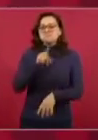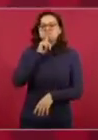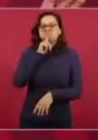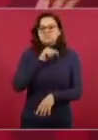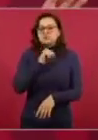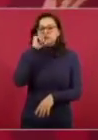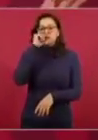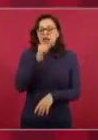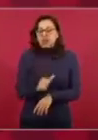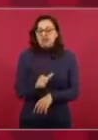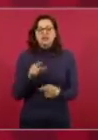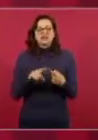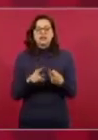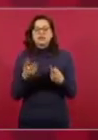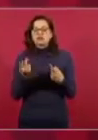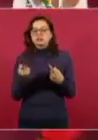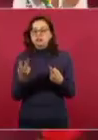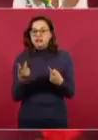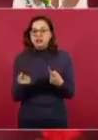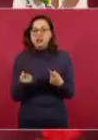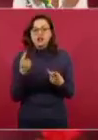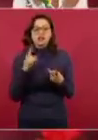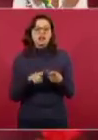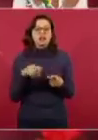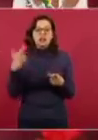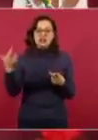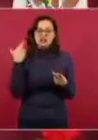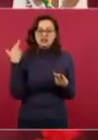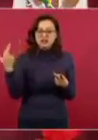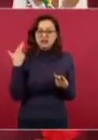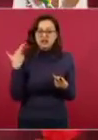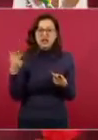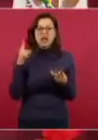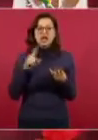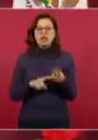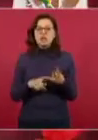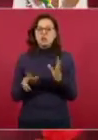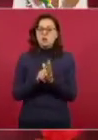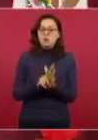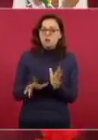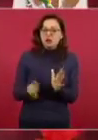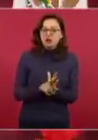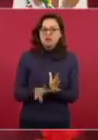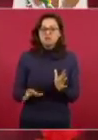salía nada en la tele, ni en la radio, ni en los periódicos.